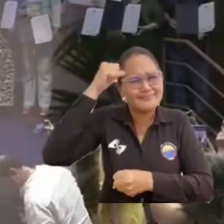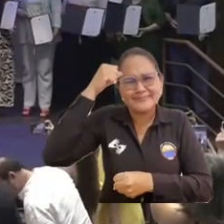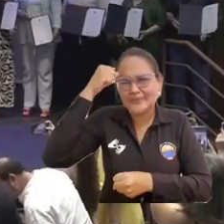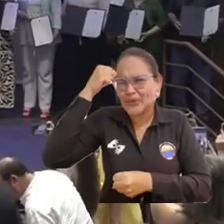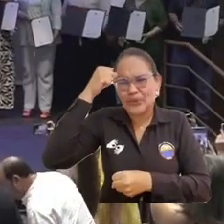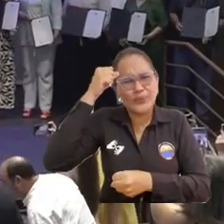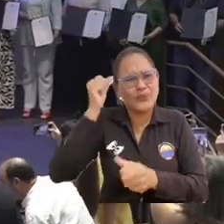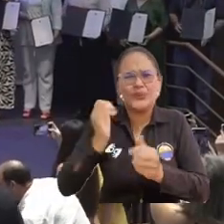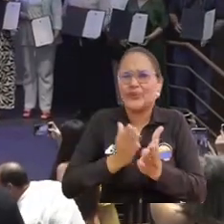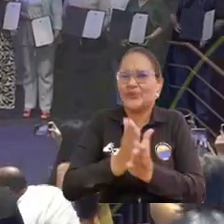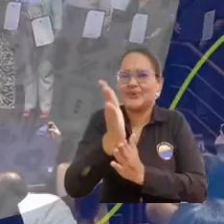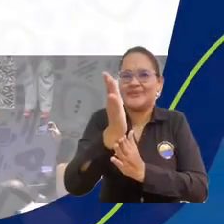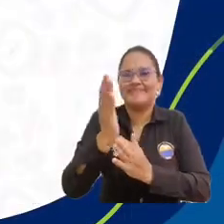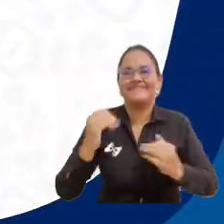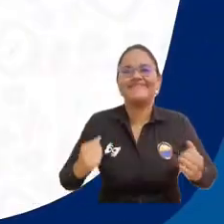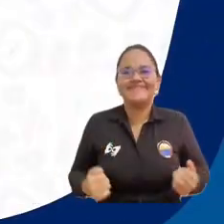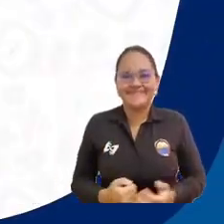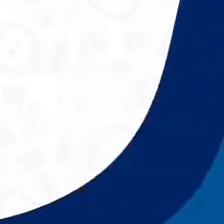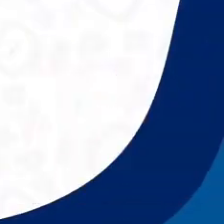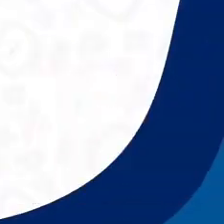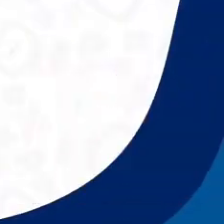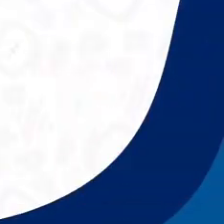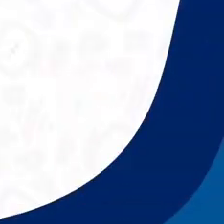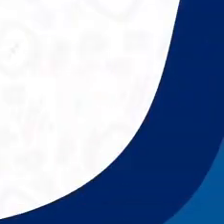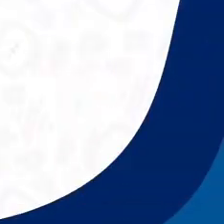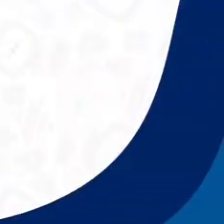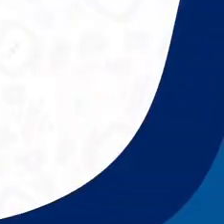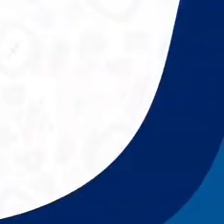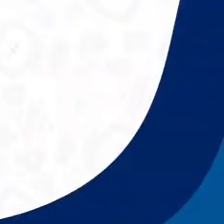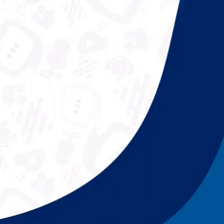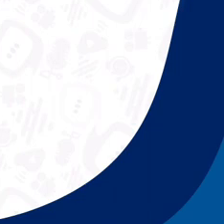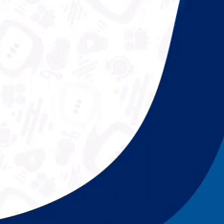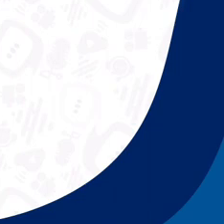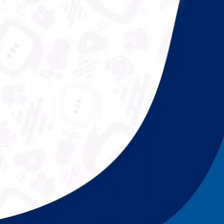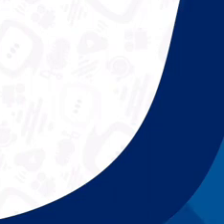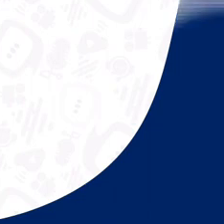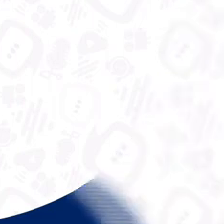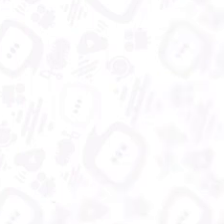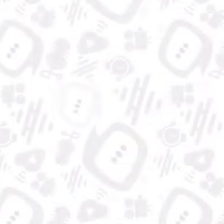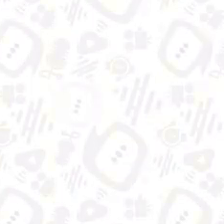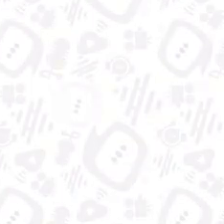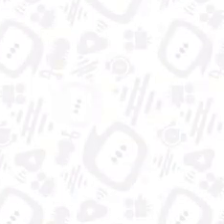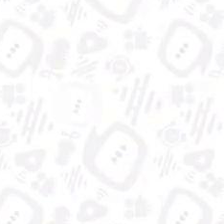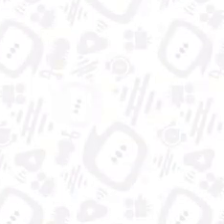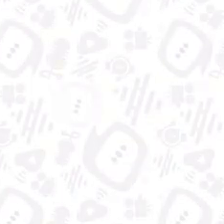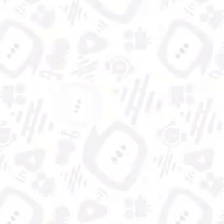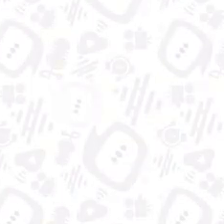recuerdo sigue intacto. Universidad del Matalena, aún más incluyente e innovadora.